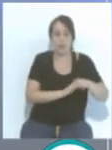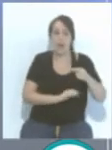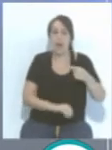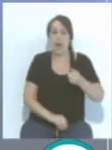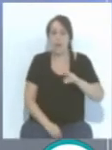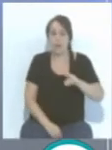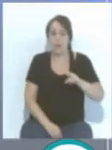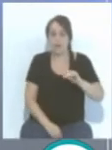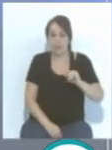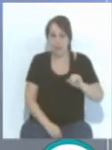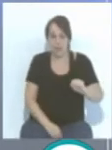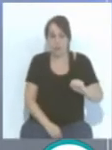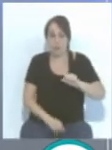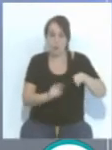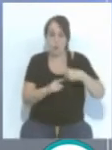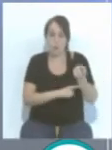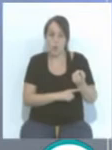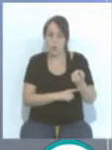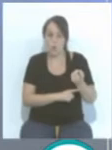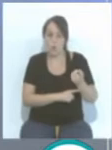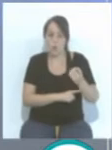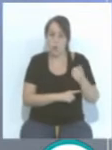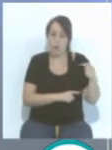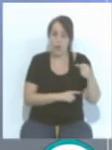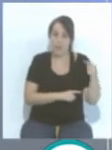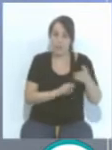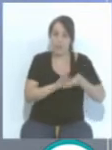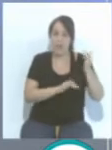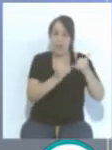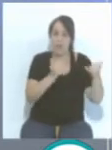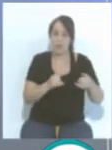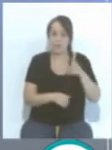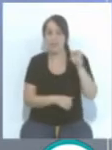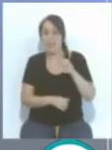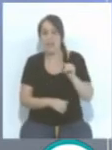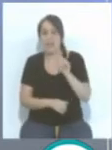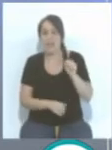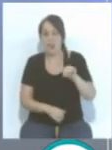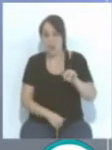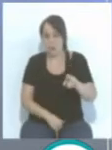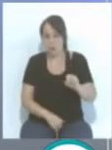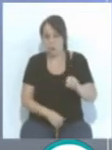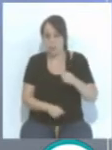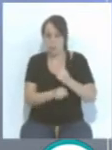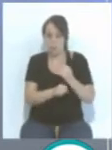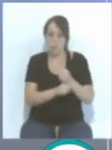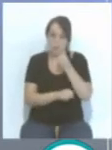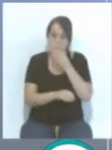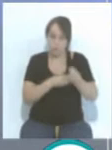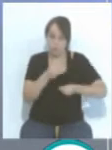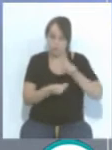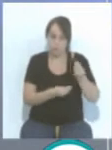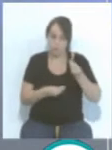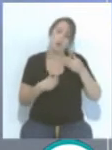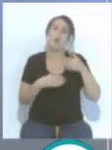García, posteriormente Alvarito se fue al rayo, vino Jairo, que también hizo un muy buen trabajo, a pesar de que